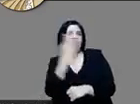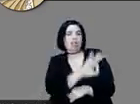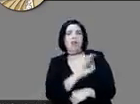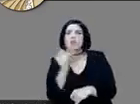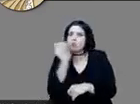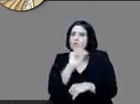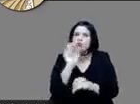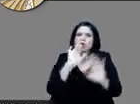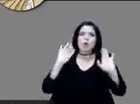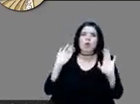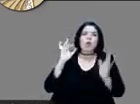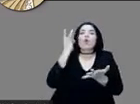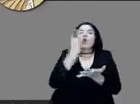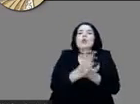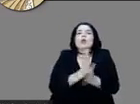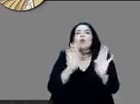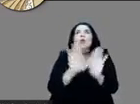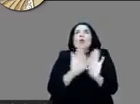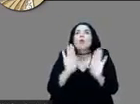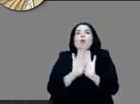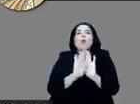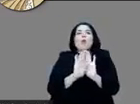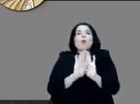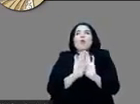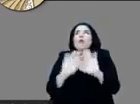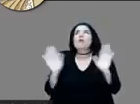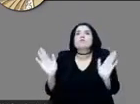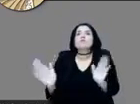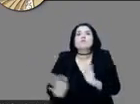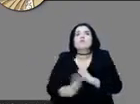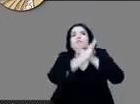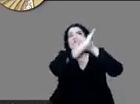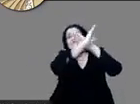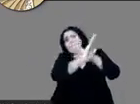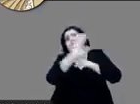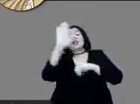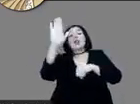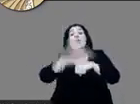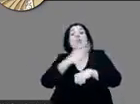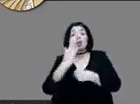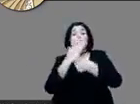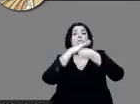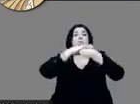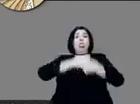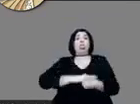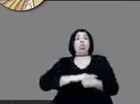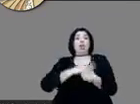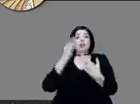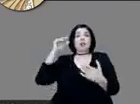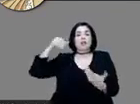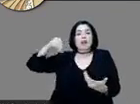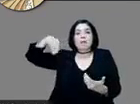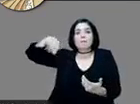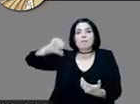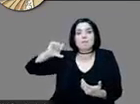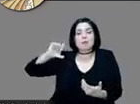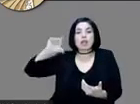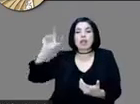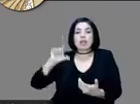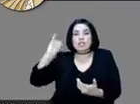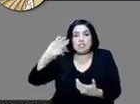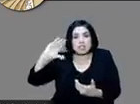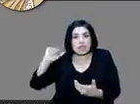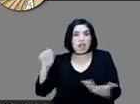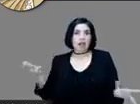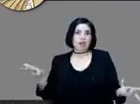mexica, que era una imposición tremenda, sobre todo tributaria, a los pueblos conquistados. Y